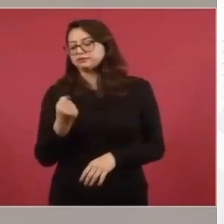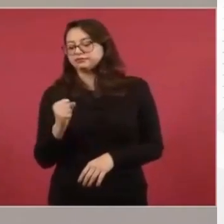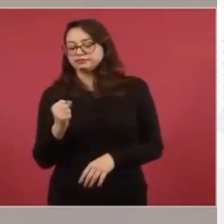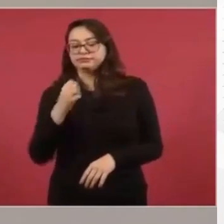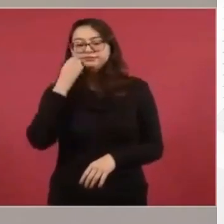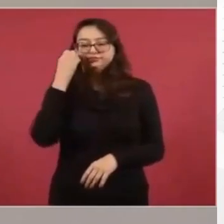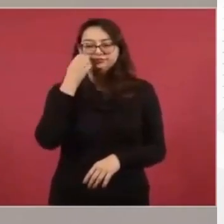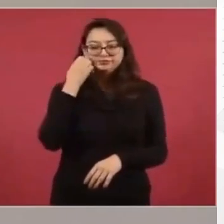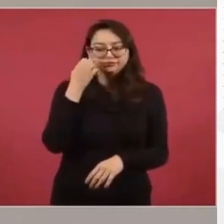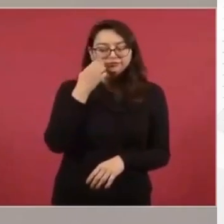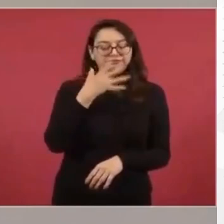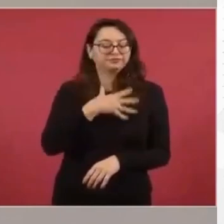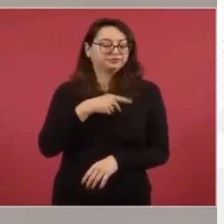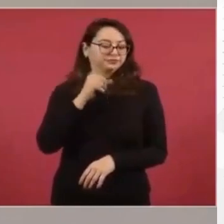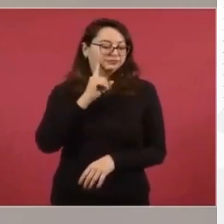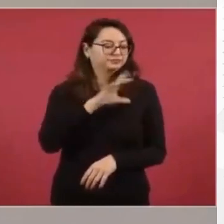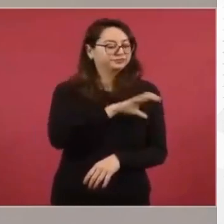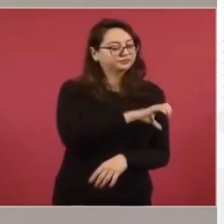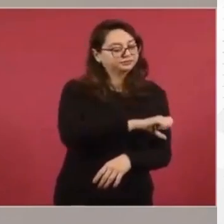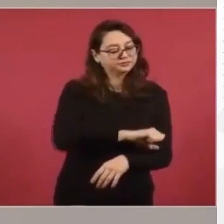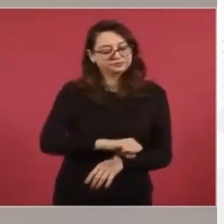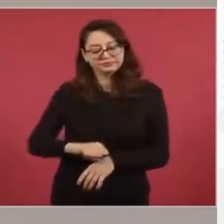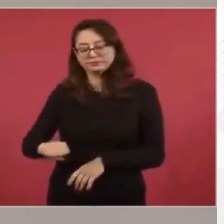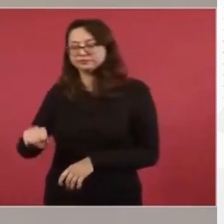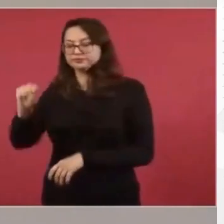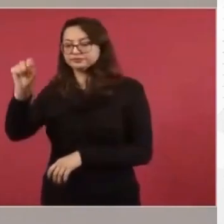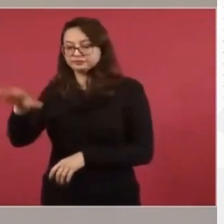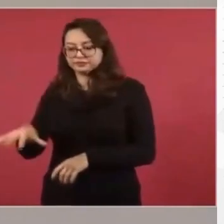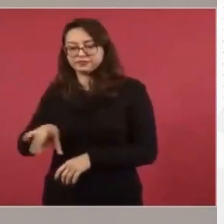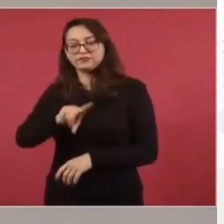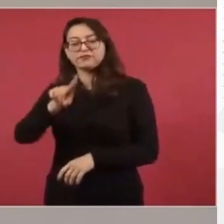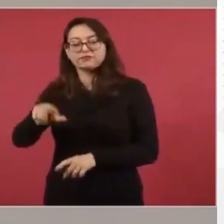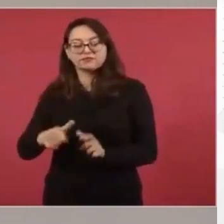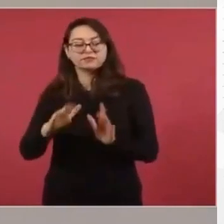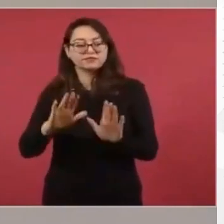afuera de su escuela, sobre Enrique Díaz de León y Vallarta,